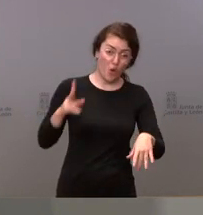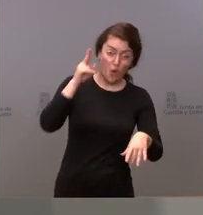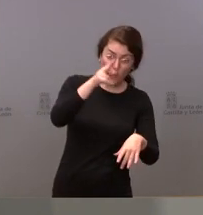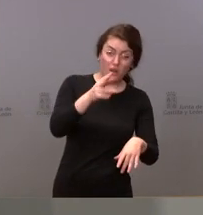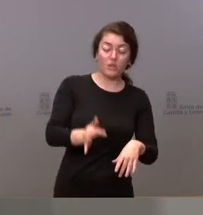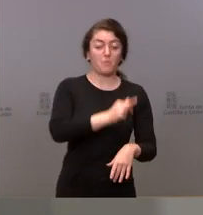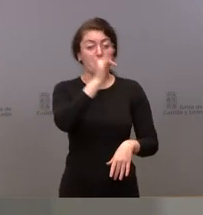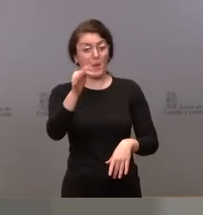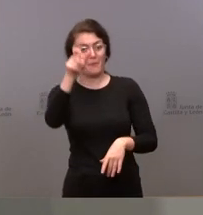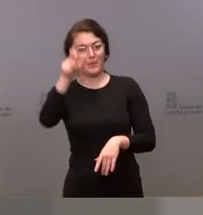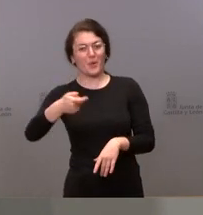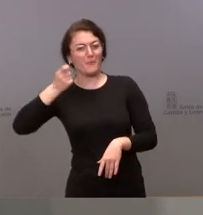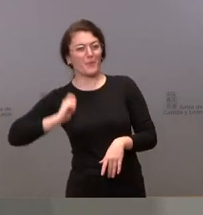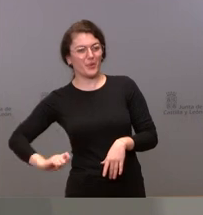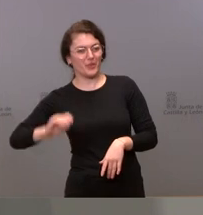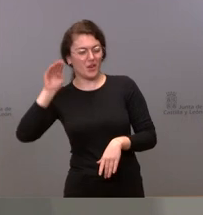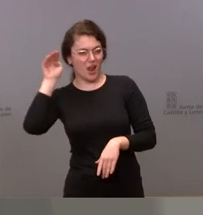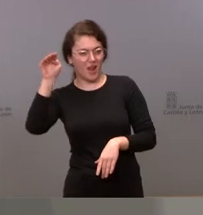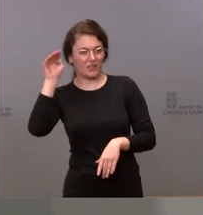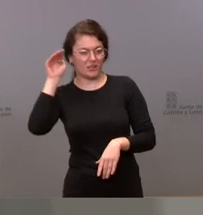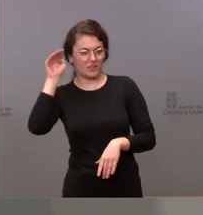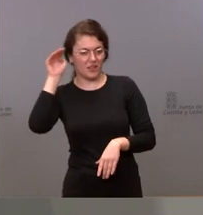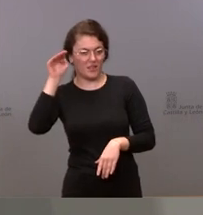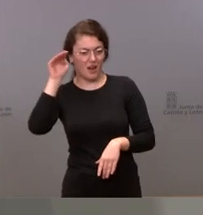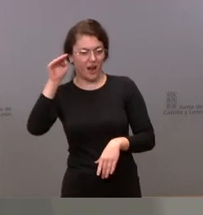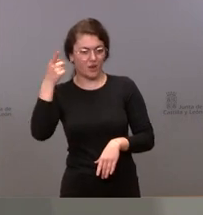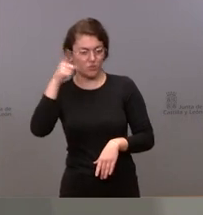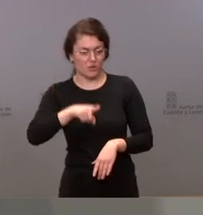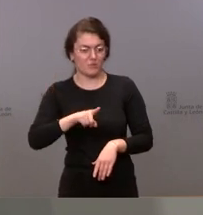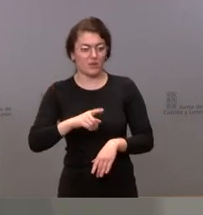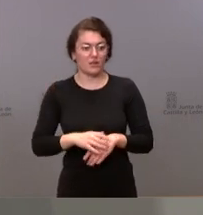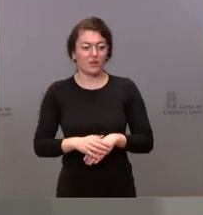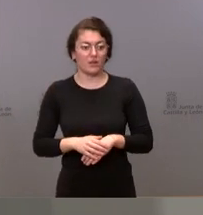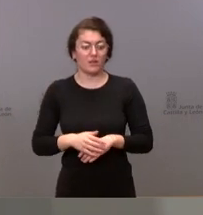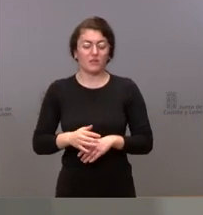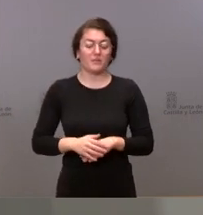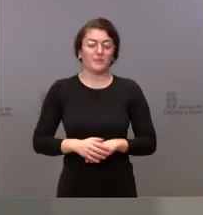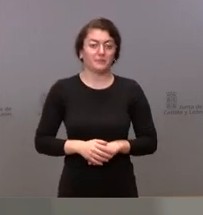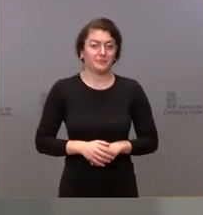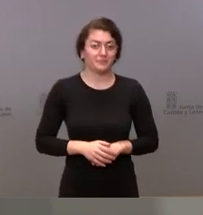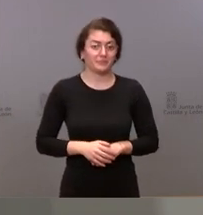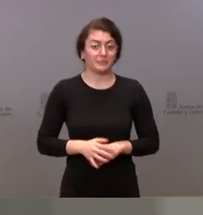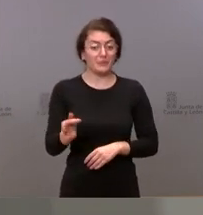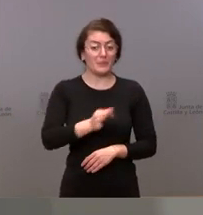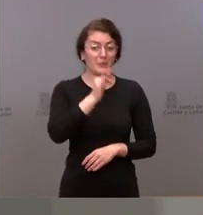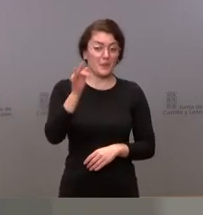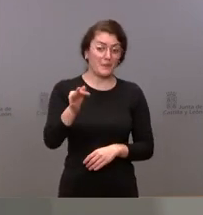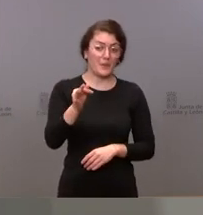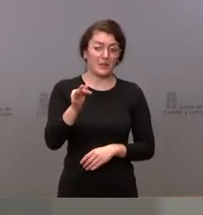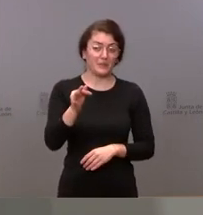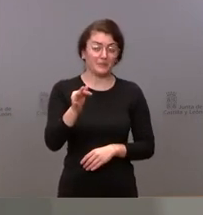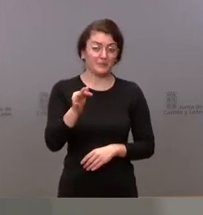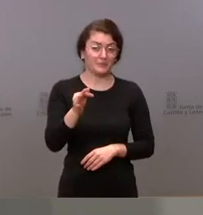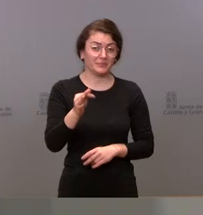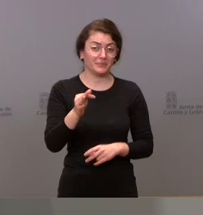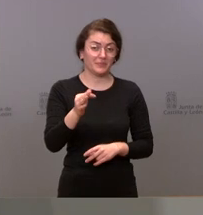disponer de los profesionales con el título de grado en medicina y también lógicamente en la medida en